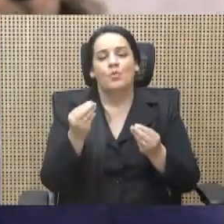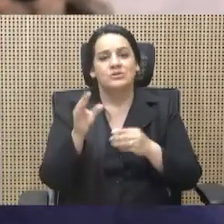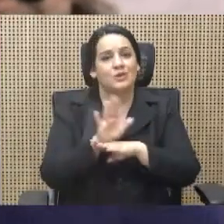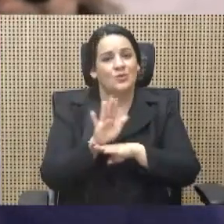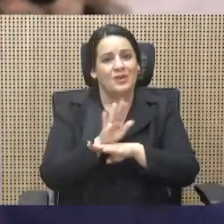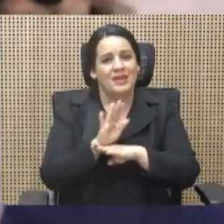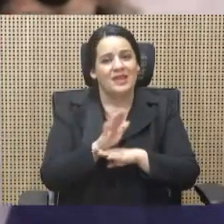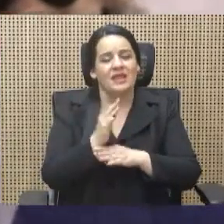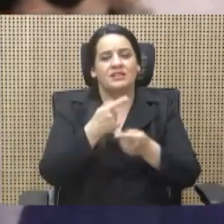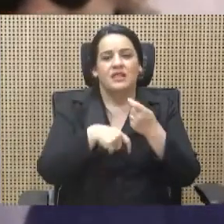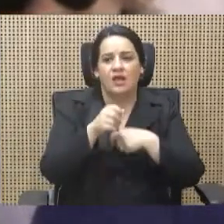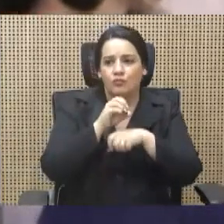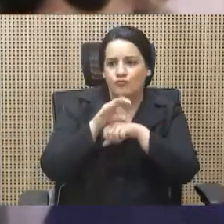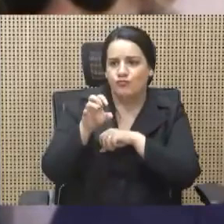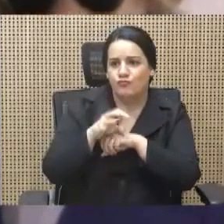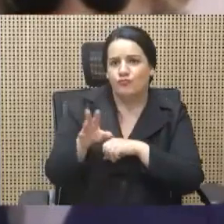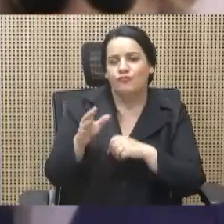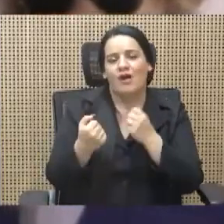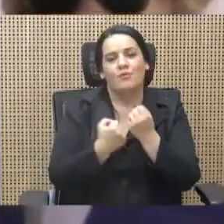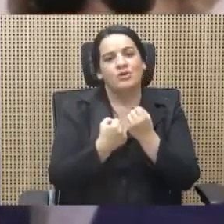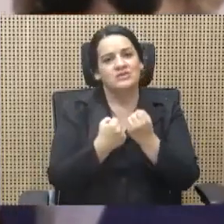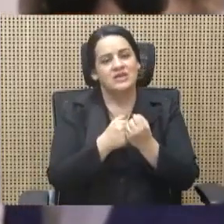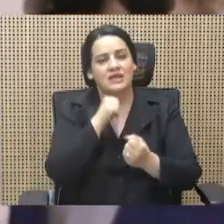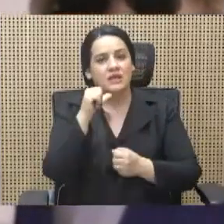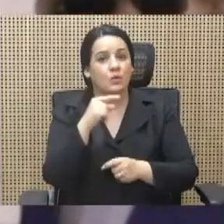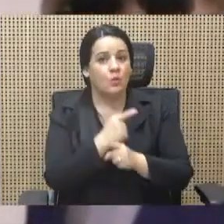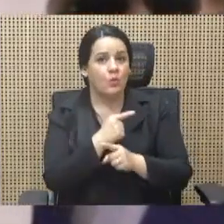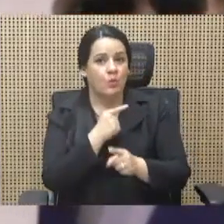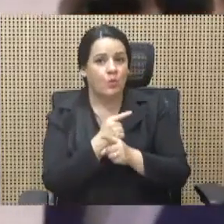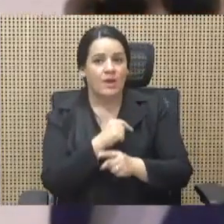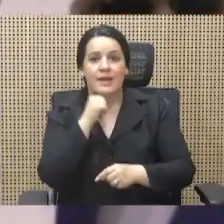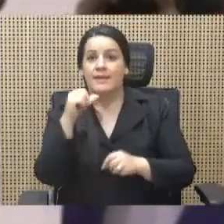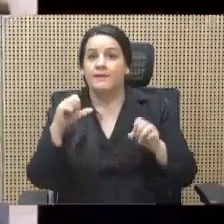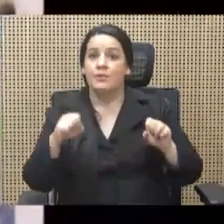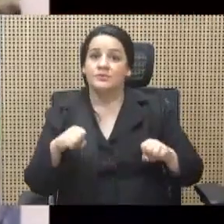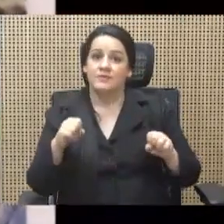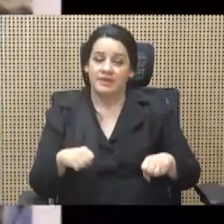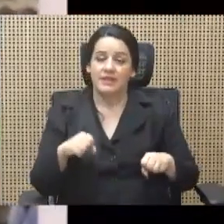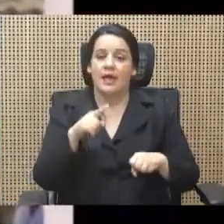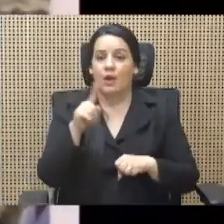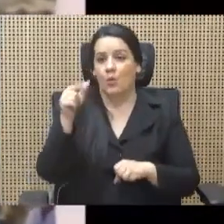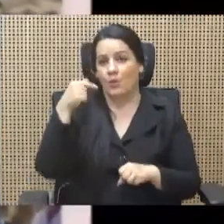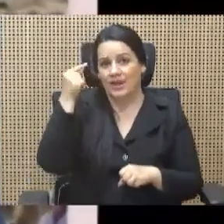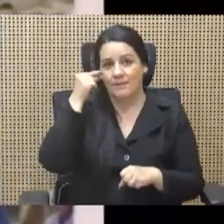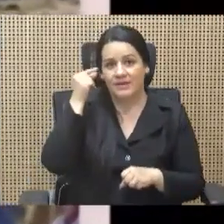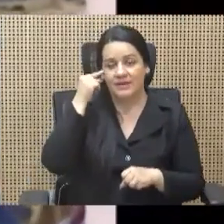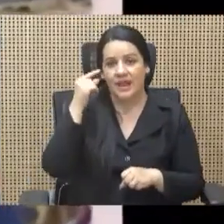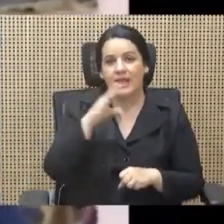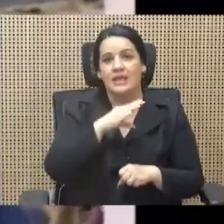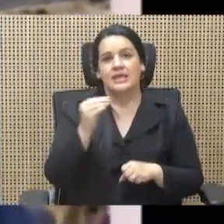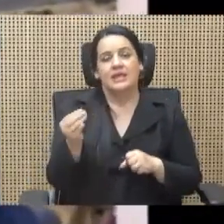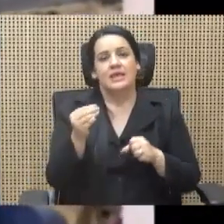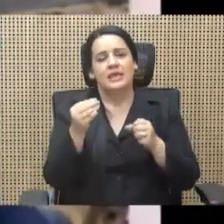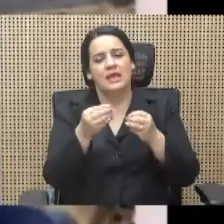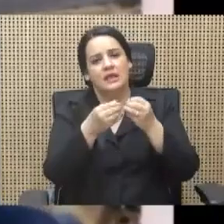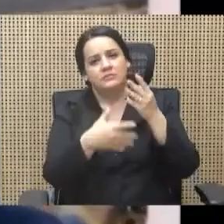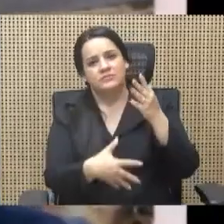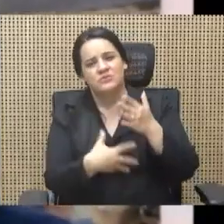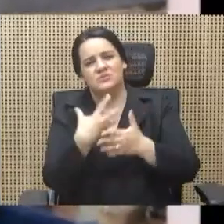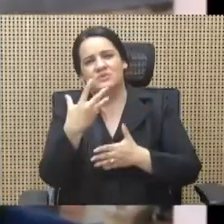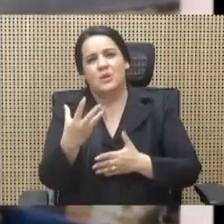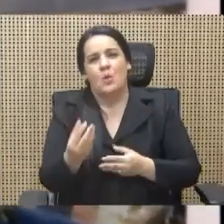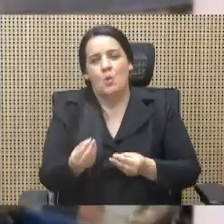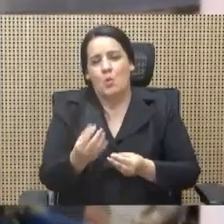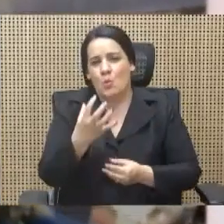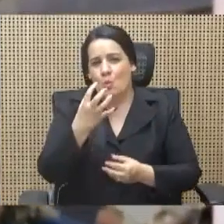favorecimientos indebidos e incapacidad gubernamental, destilando un odio nunca visto, visceral,